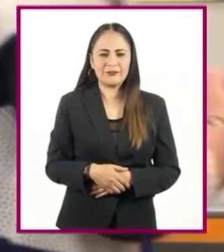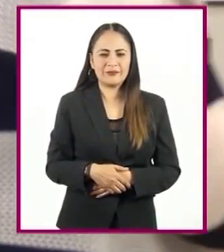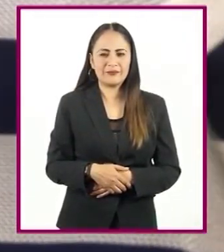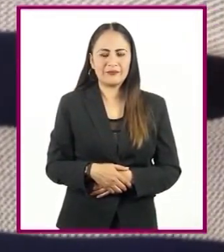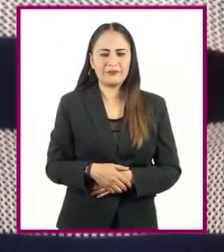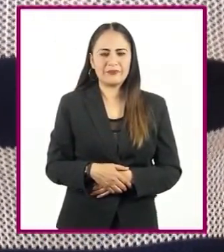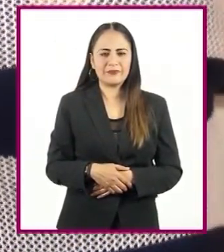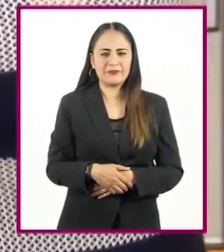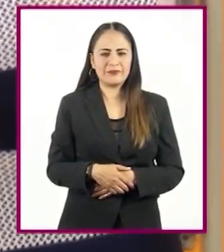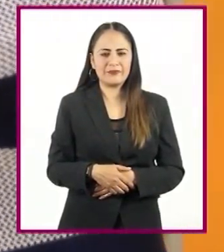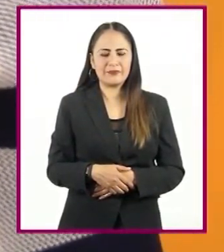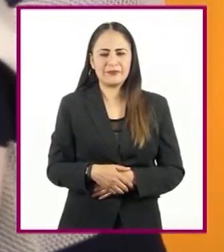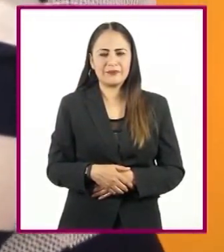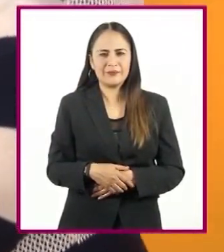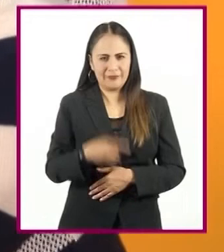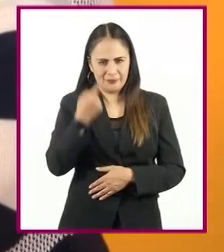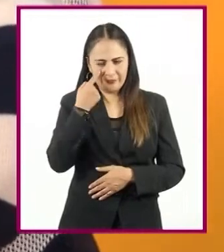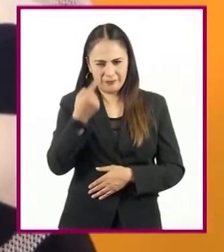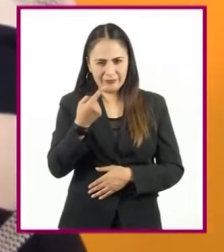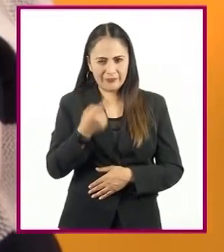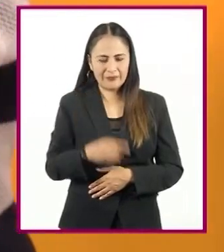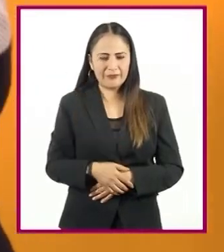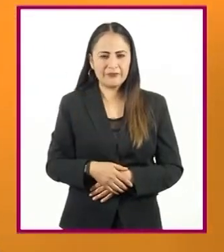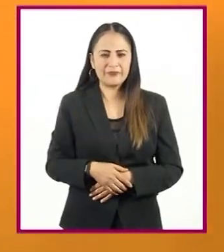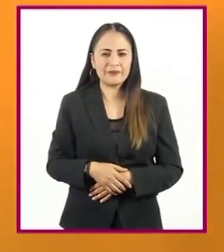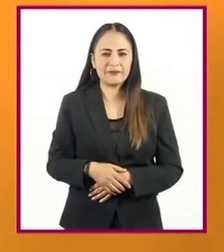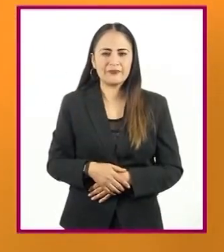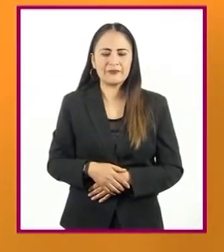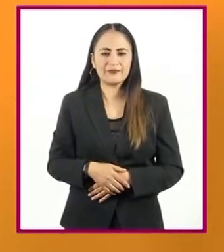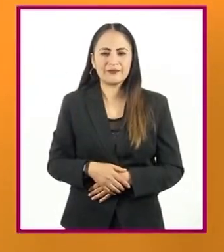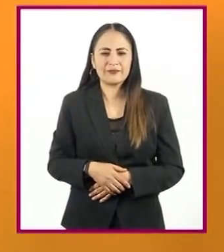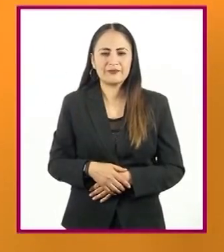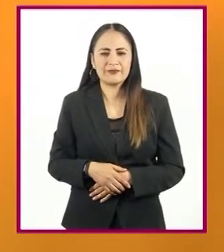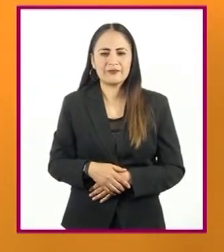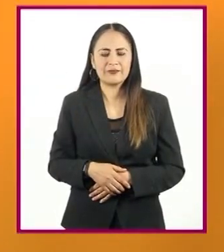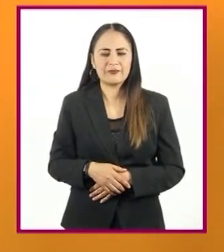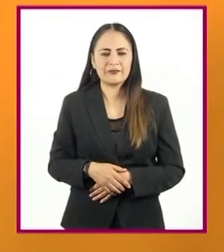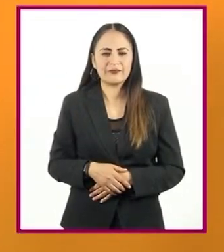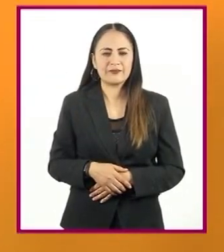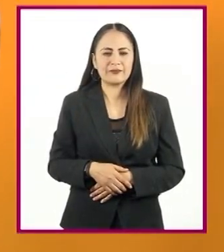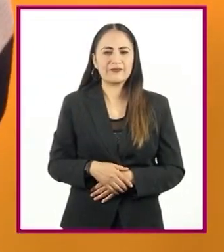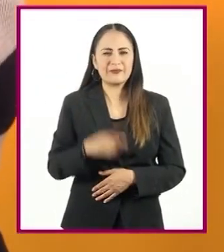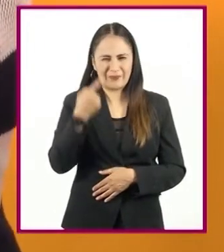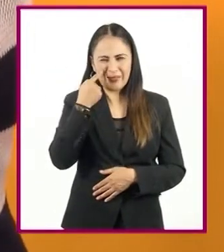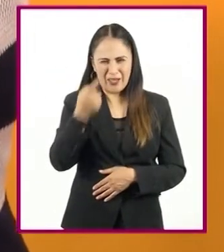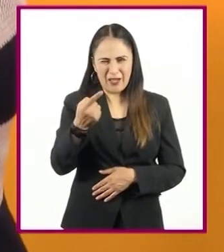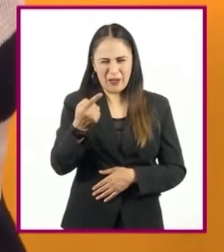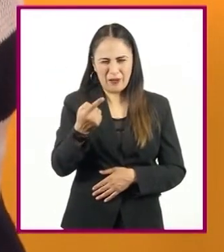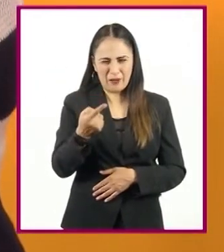Para que lo visualicemos. Aquí teníamos que todos eran combinados.